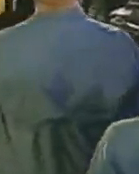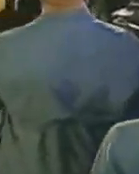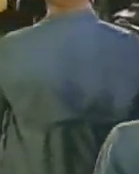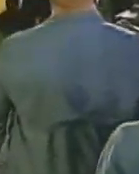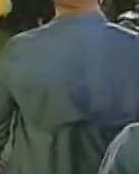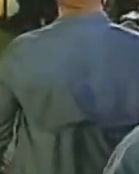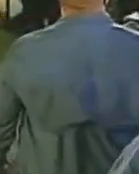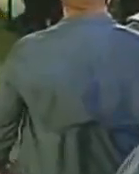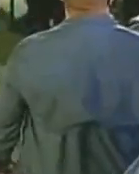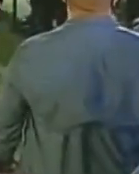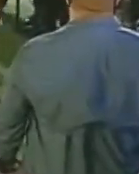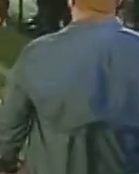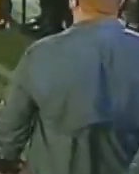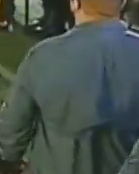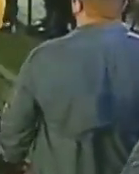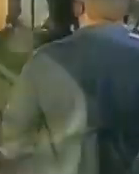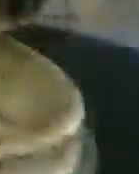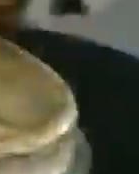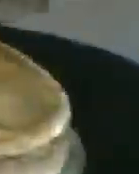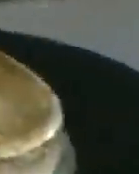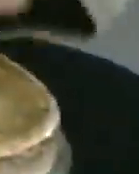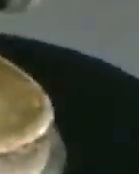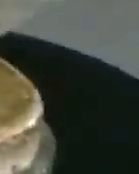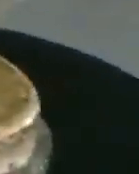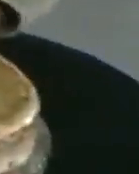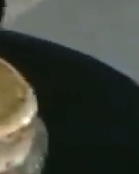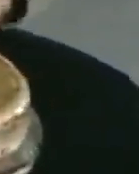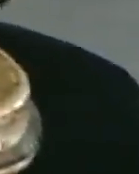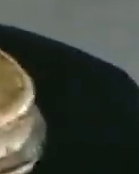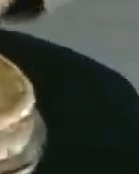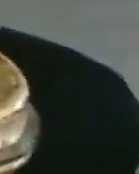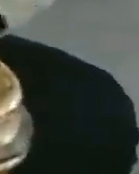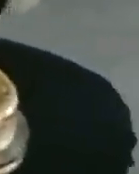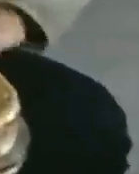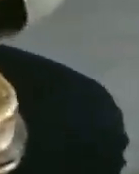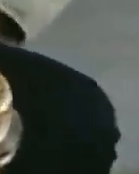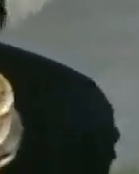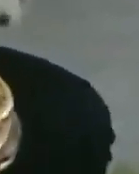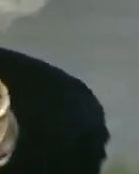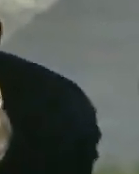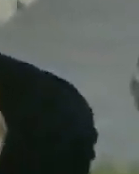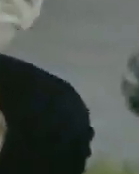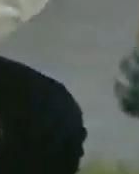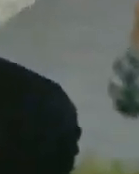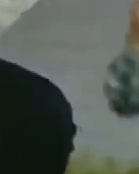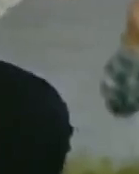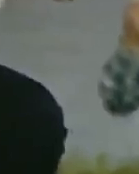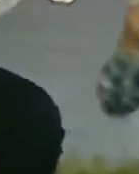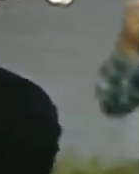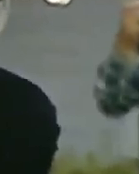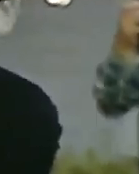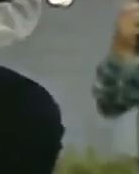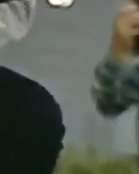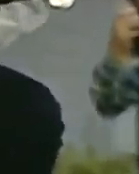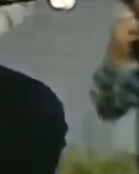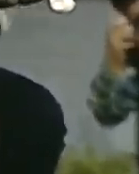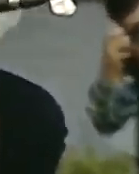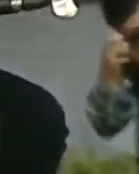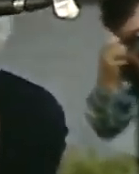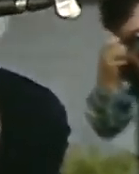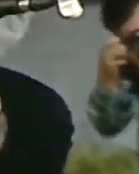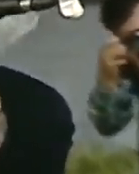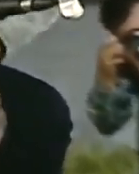precisamente, con quienes, están al frente, de esta, clausura, y la joven, Oriana, en esta,